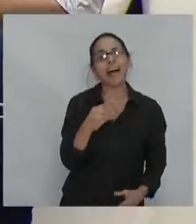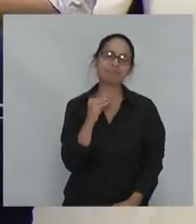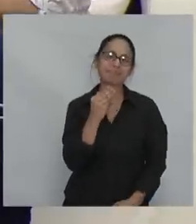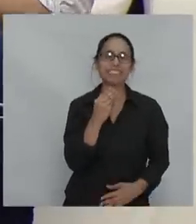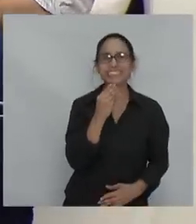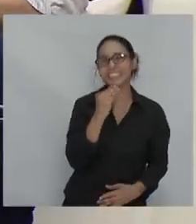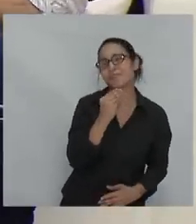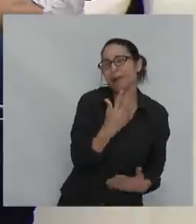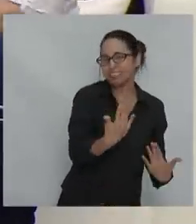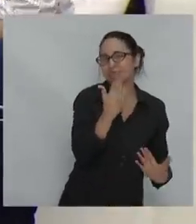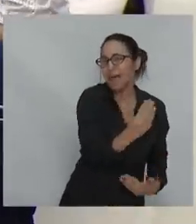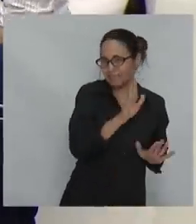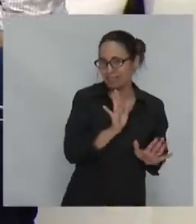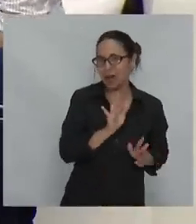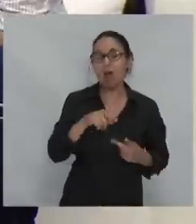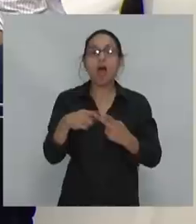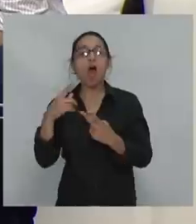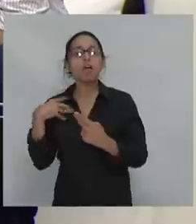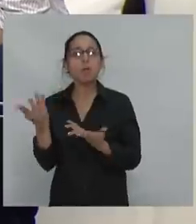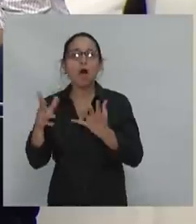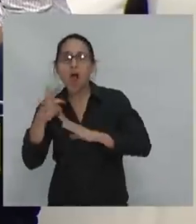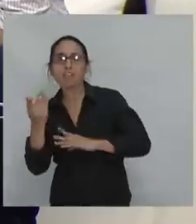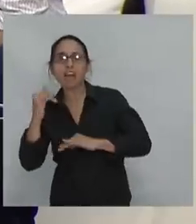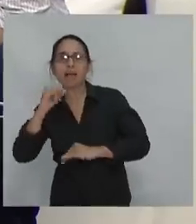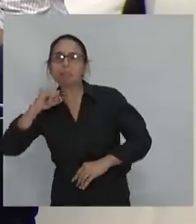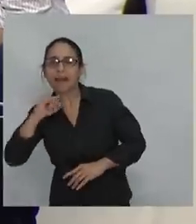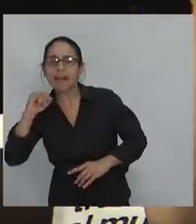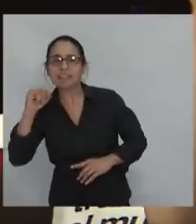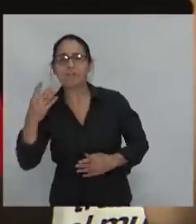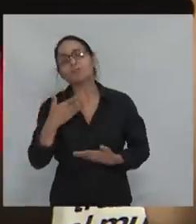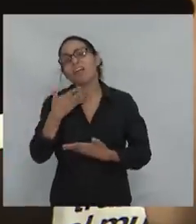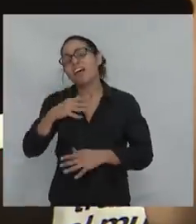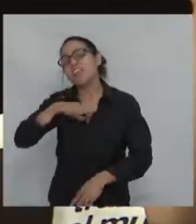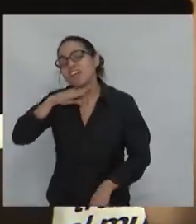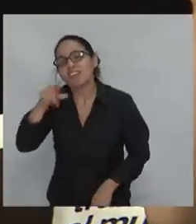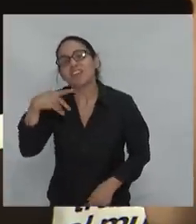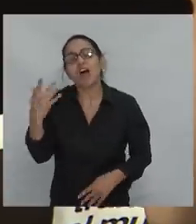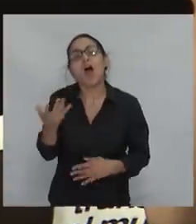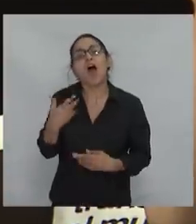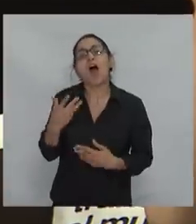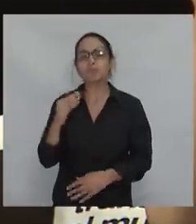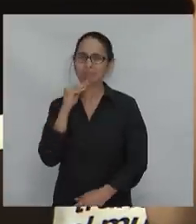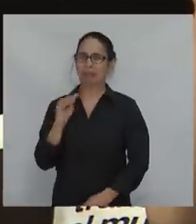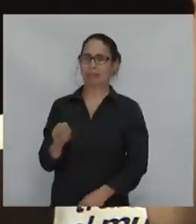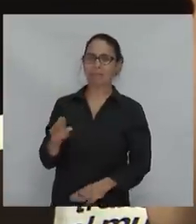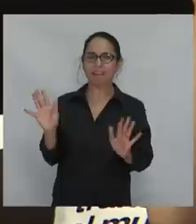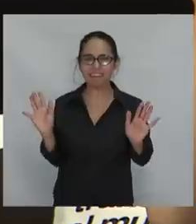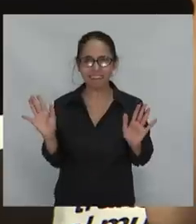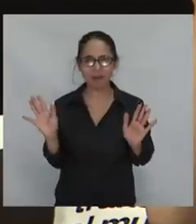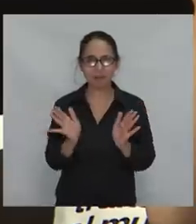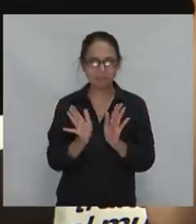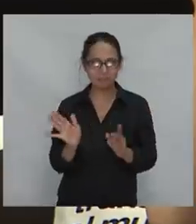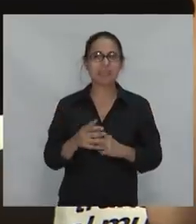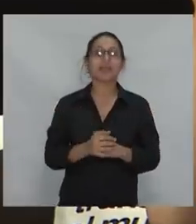Claro, como dice Álvaro, tenemos que hacer buenos diagnósticos y no equivocarnos. Pero en el momento en que entregamos